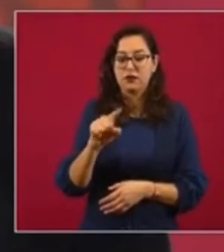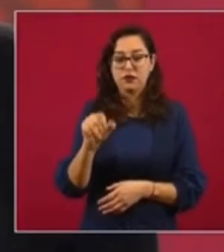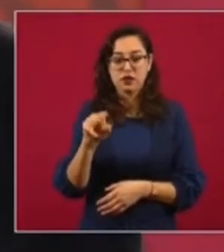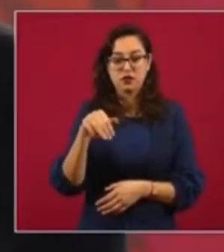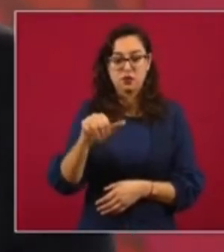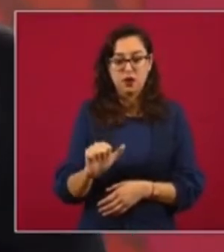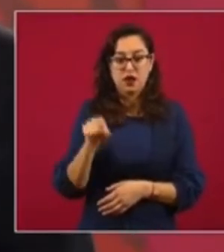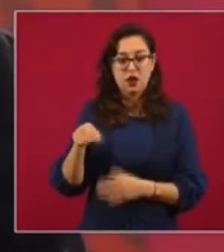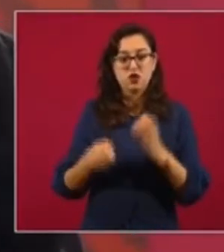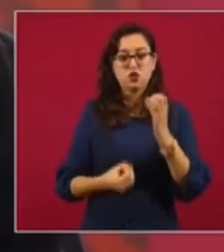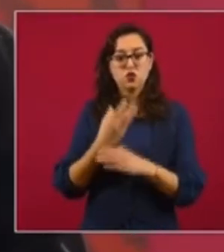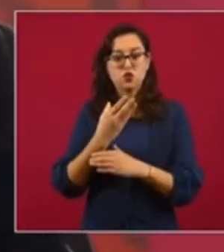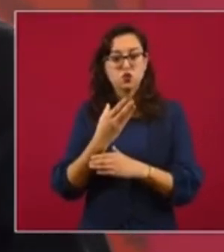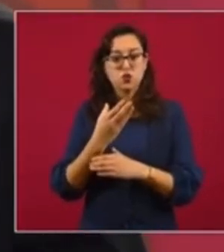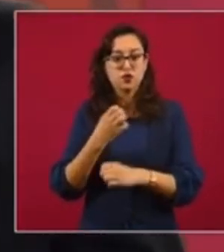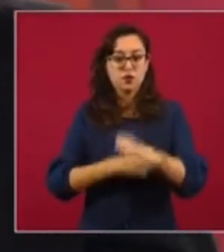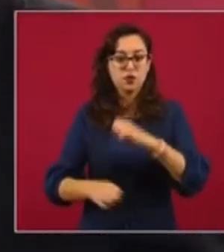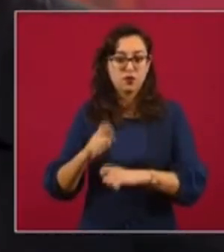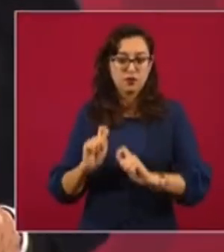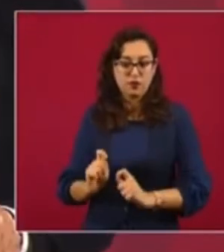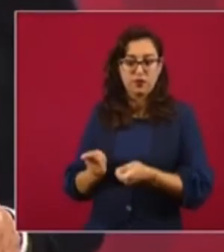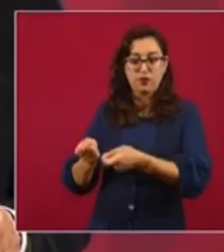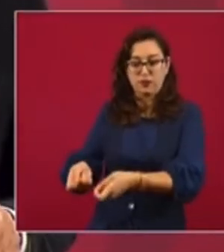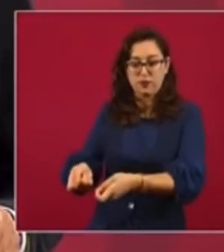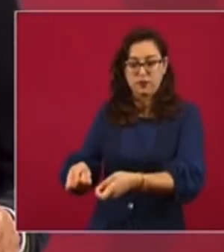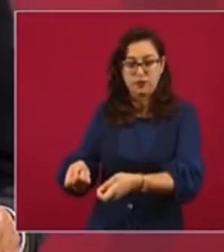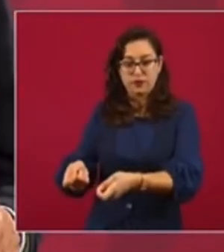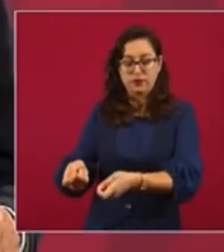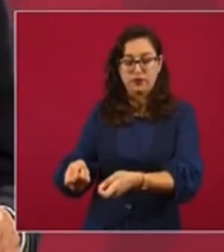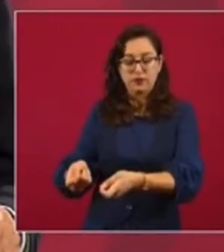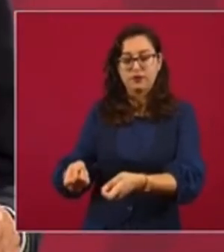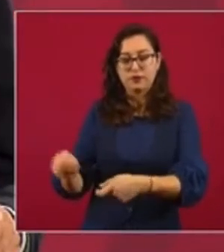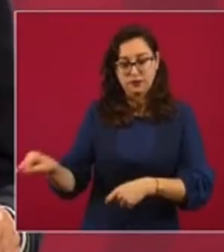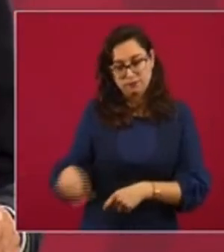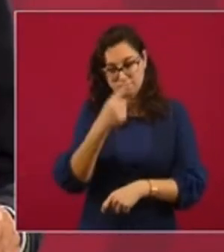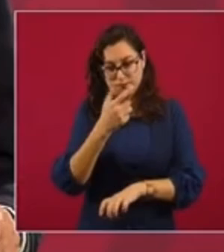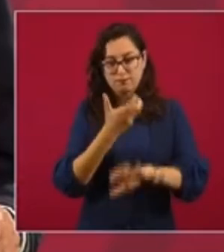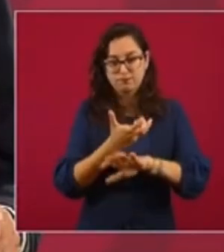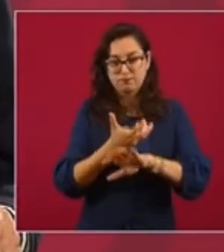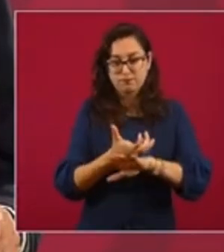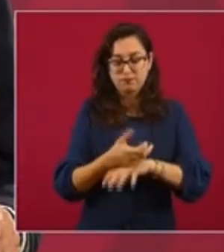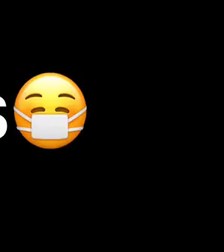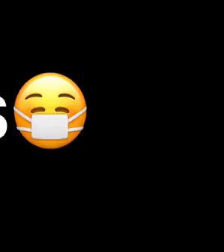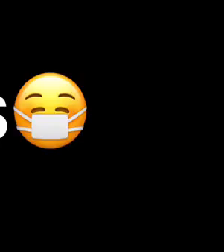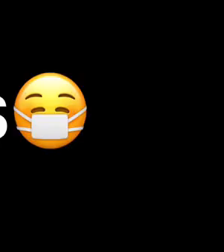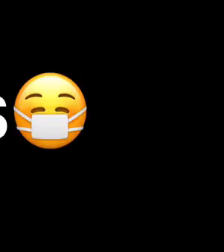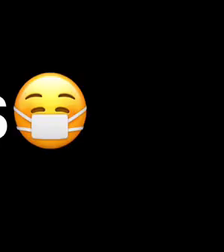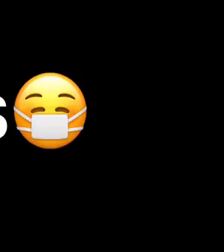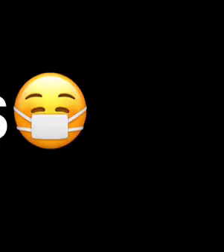el próximo embajador de México en Estados Unidos.